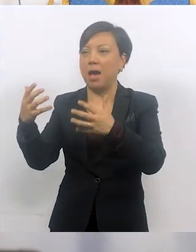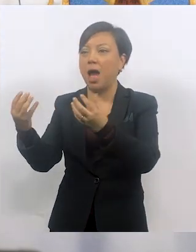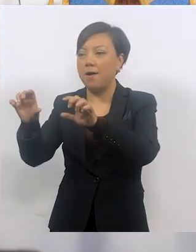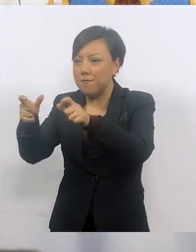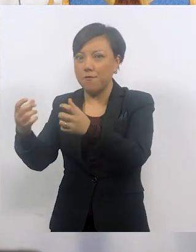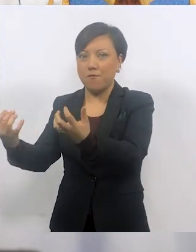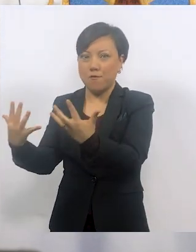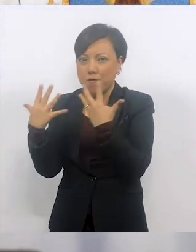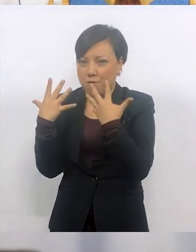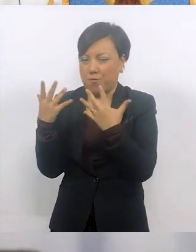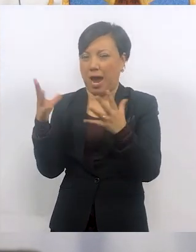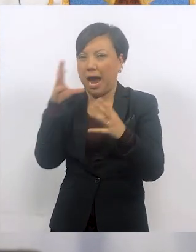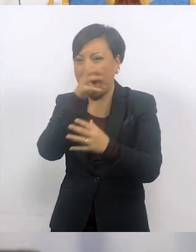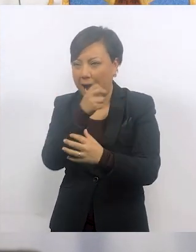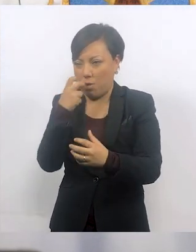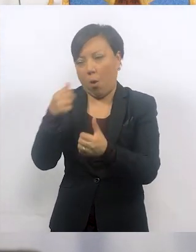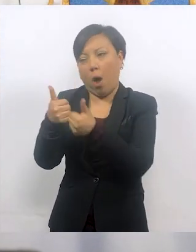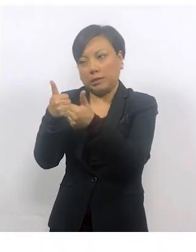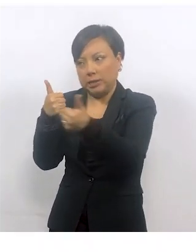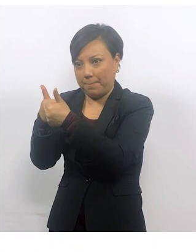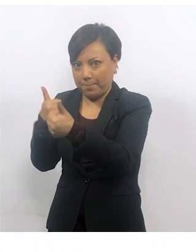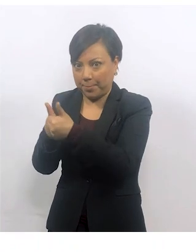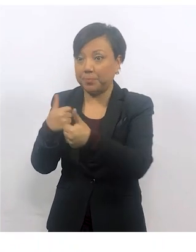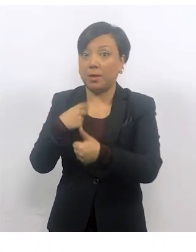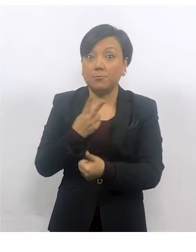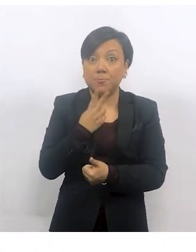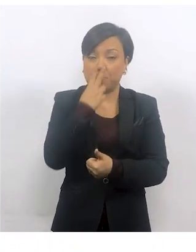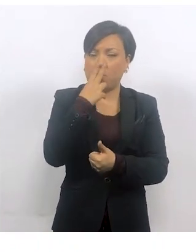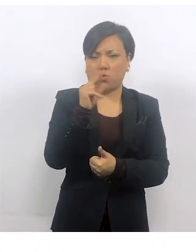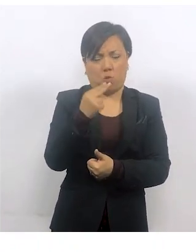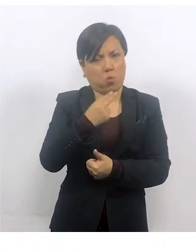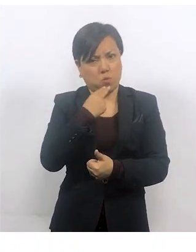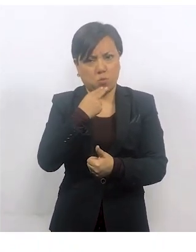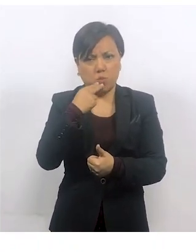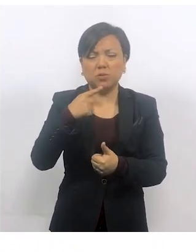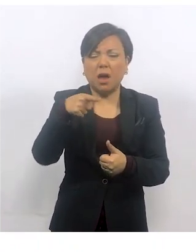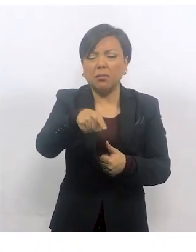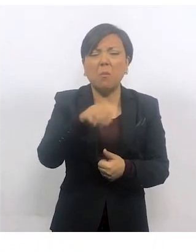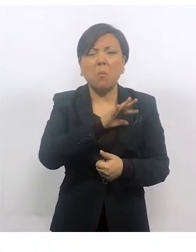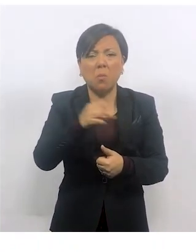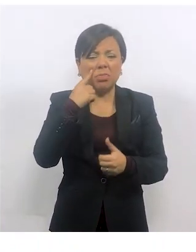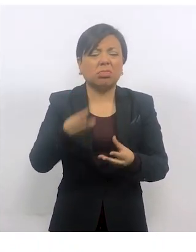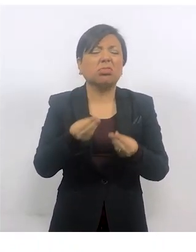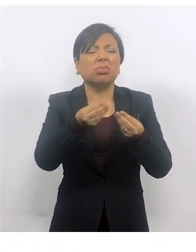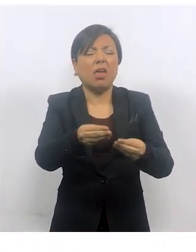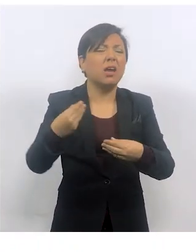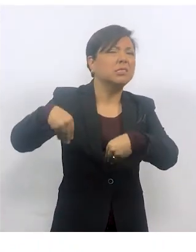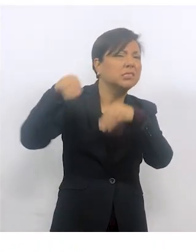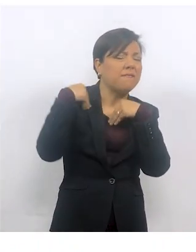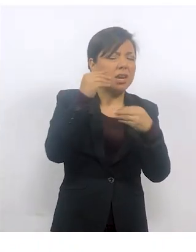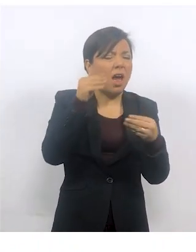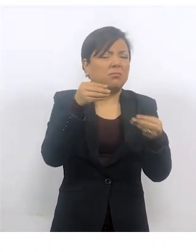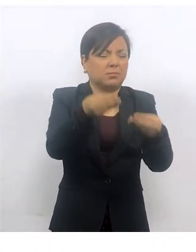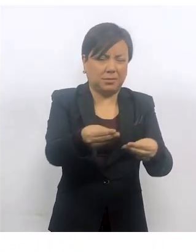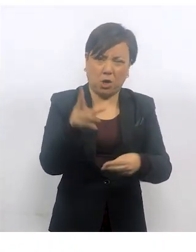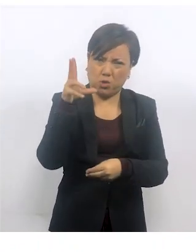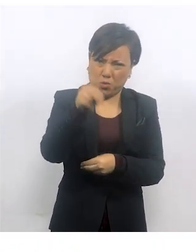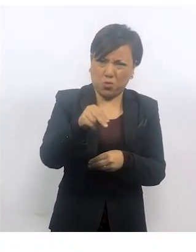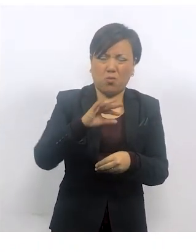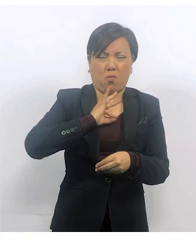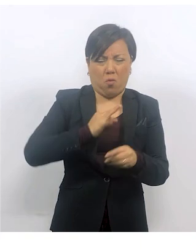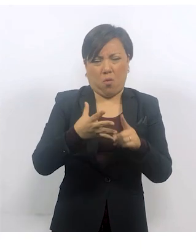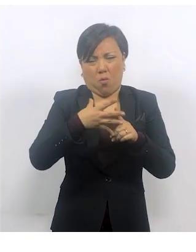cortinas, camas o calentadores. Cuando no uses las puntas o catéteres nasales, no los dejes en contacto con sábanas o mantas.